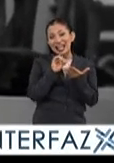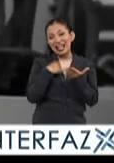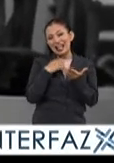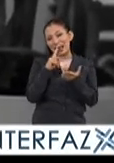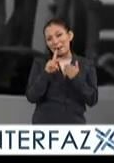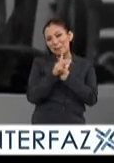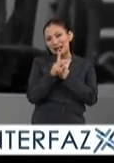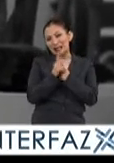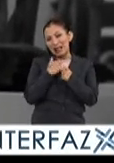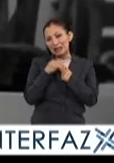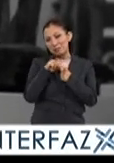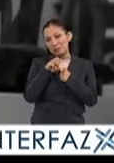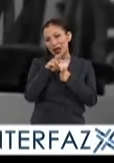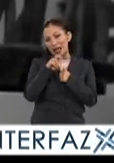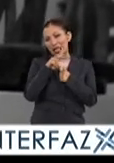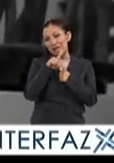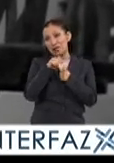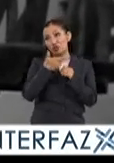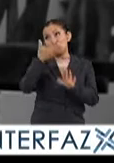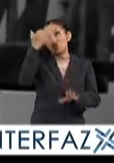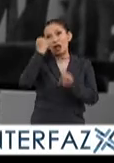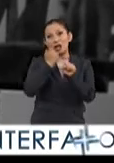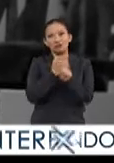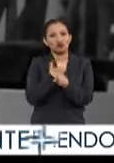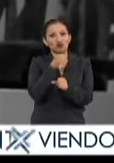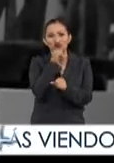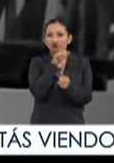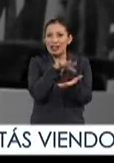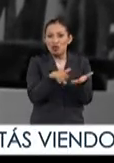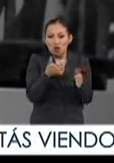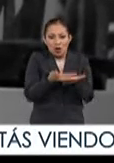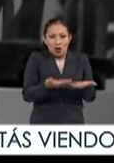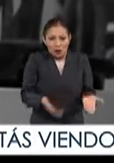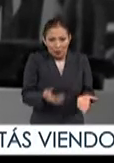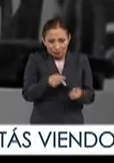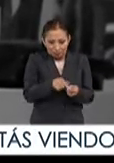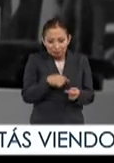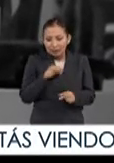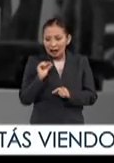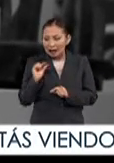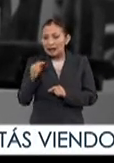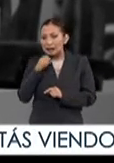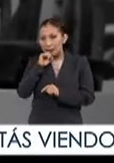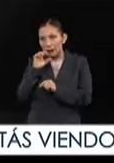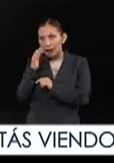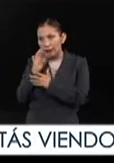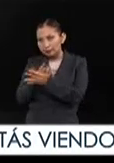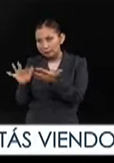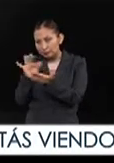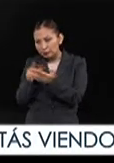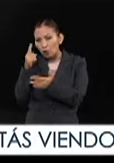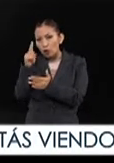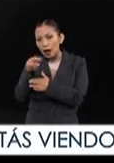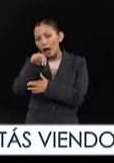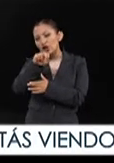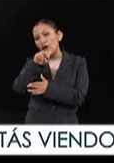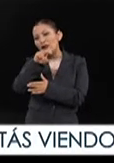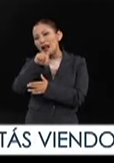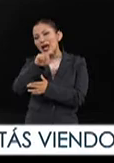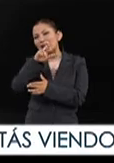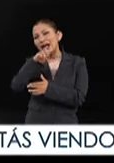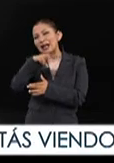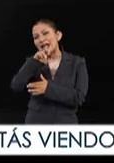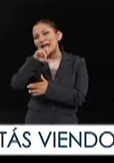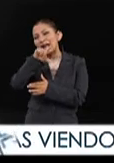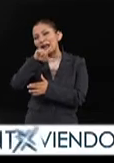Maravillas que lo debe de haber terminado hace muchos años y acabo de leer también una novela de Raquel